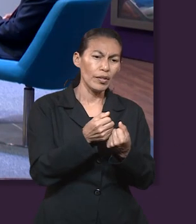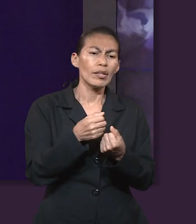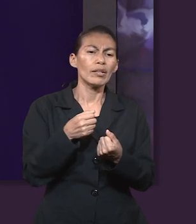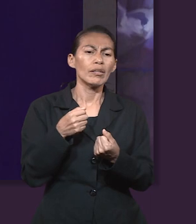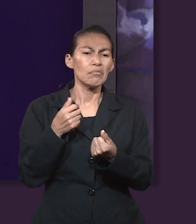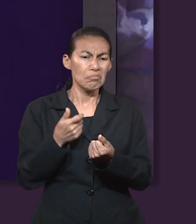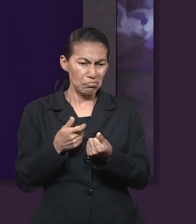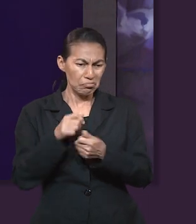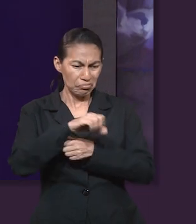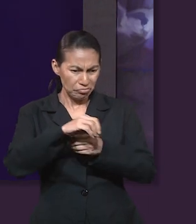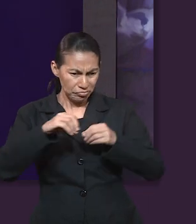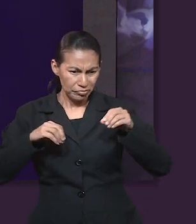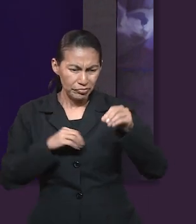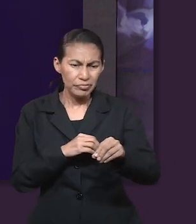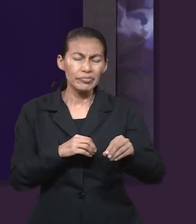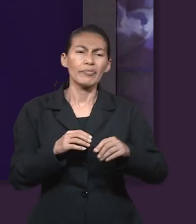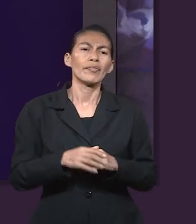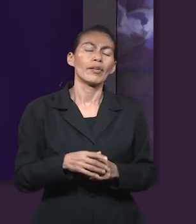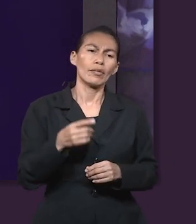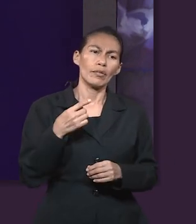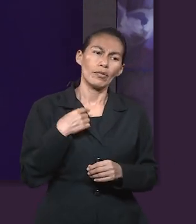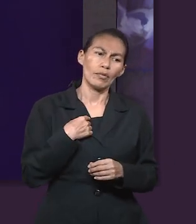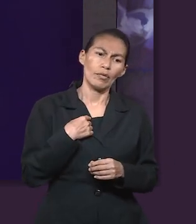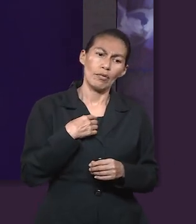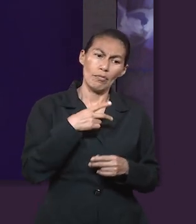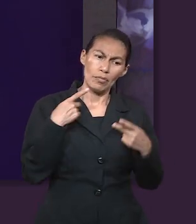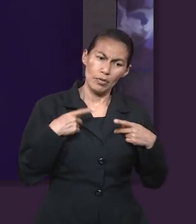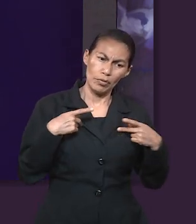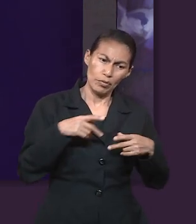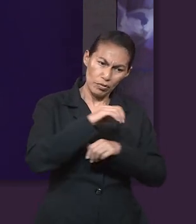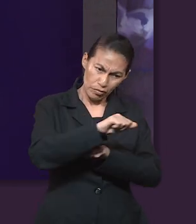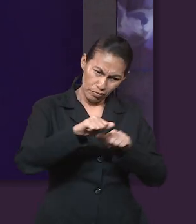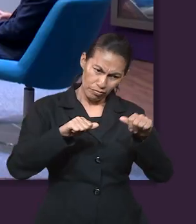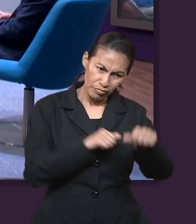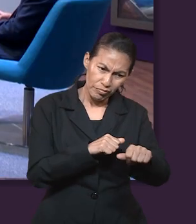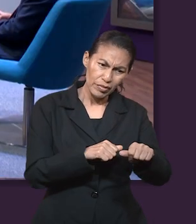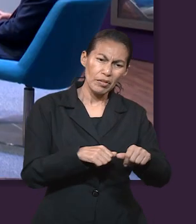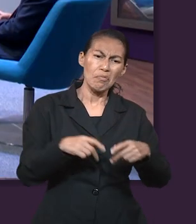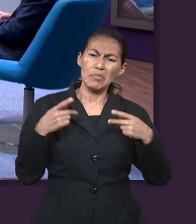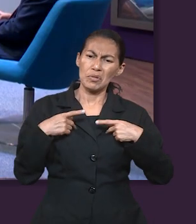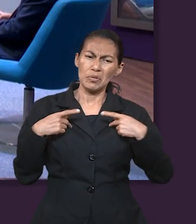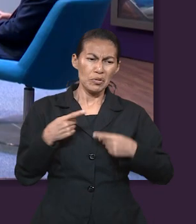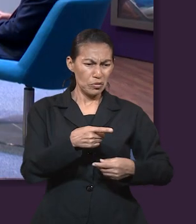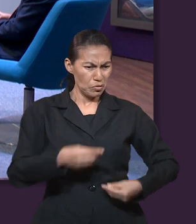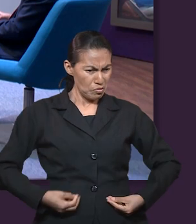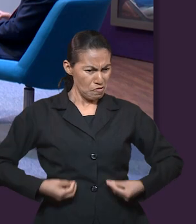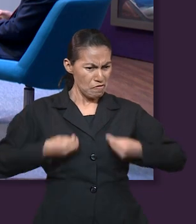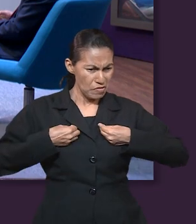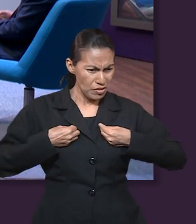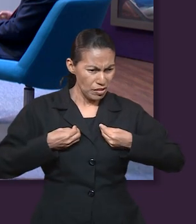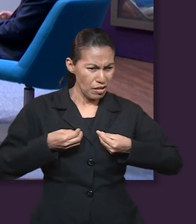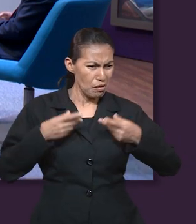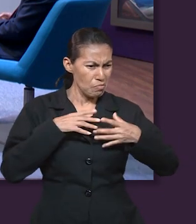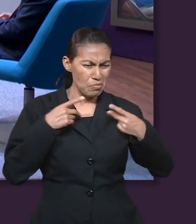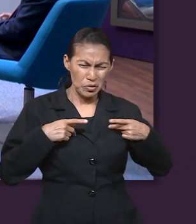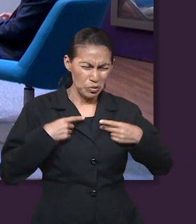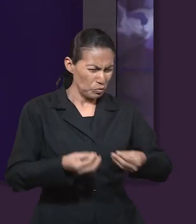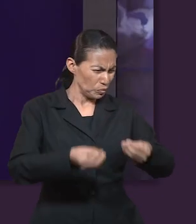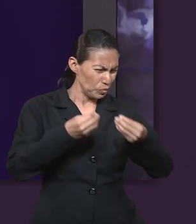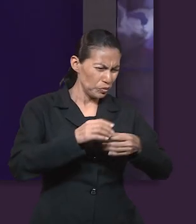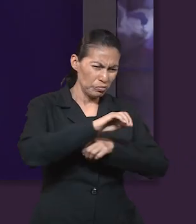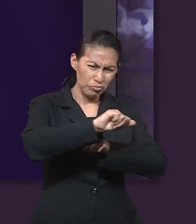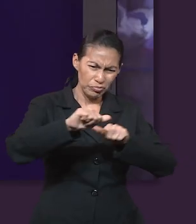precio por tu rescate, a Cus y a Zeba en tu lugar. A cambio de ti entregaré hombres, a cambio de tu vida entregaré pueblos,